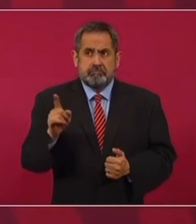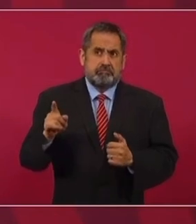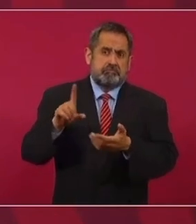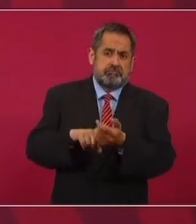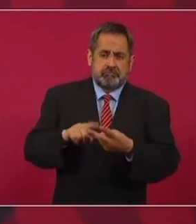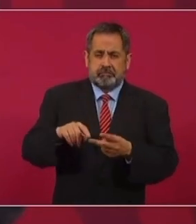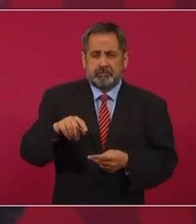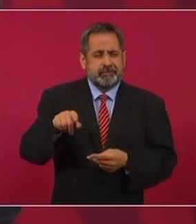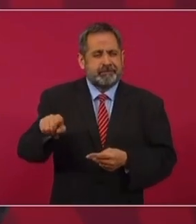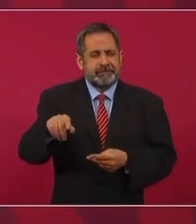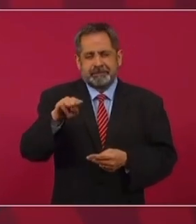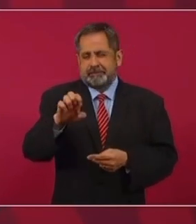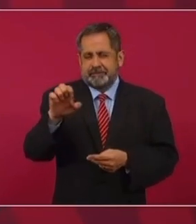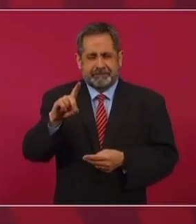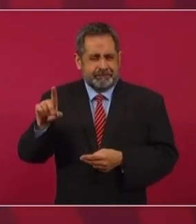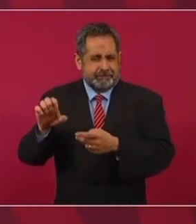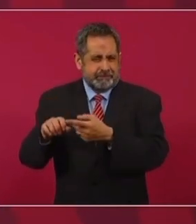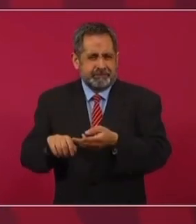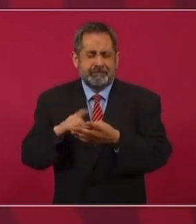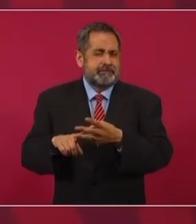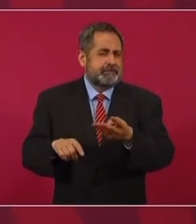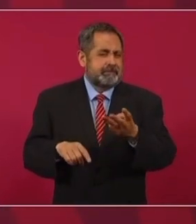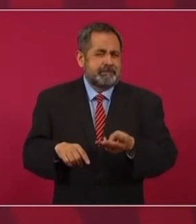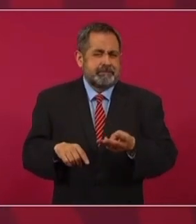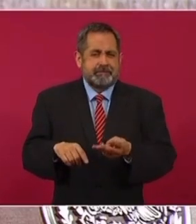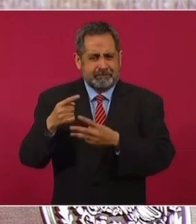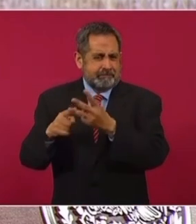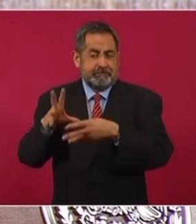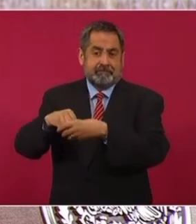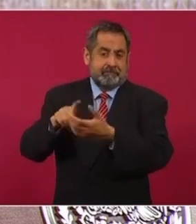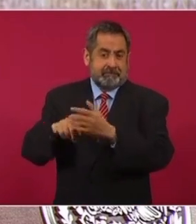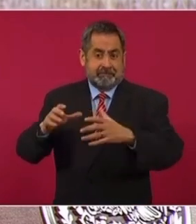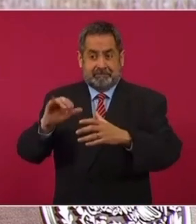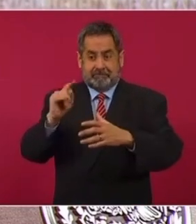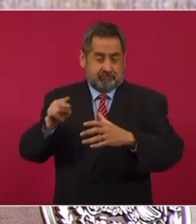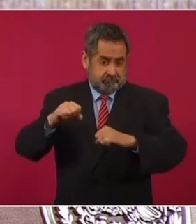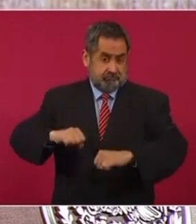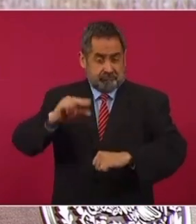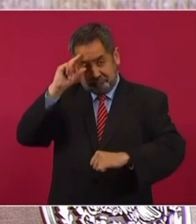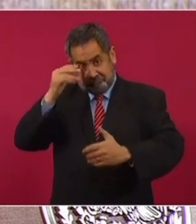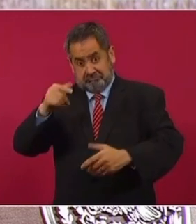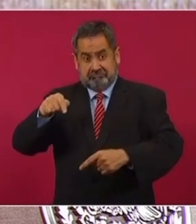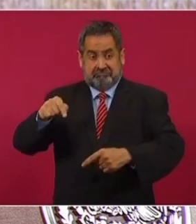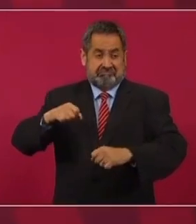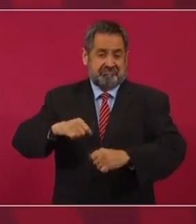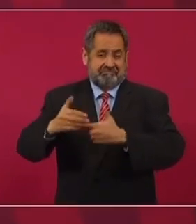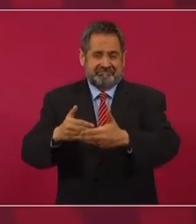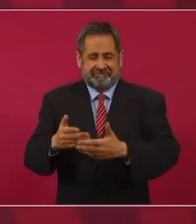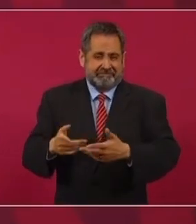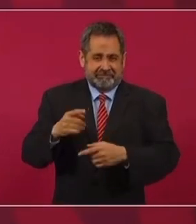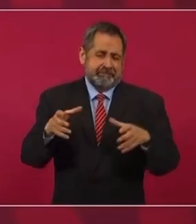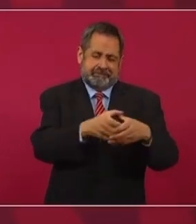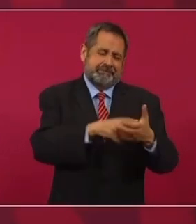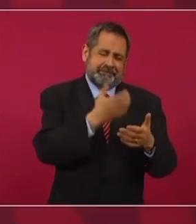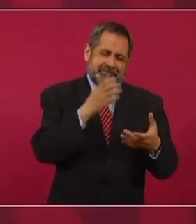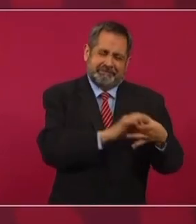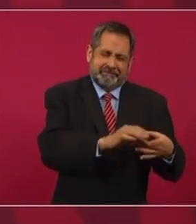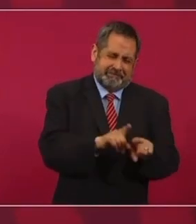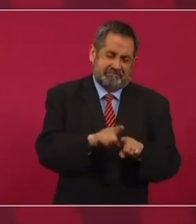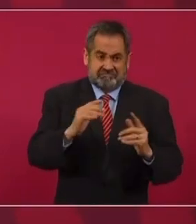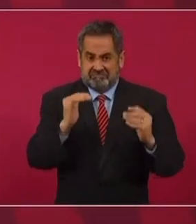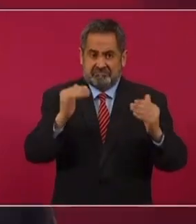y a Mit, a Videgaray, o machuchones del pensamiento conservador,